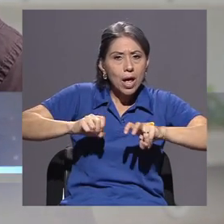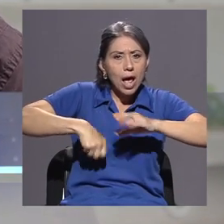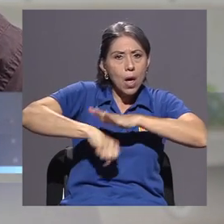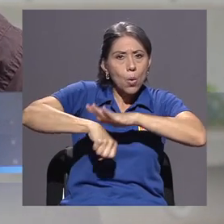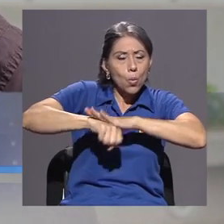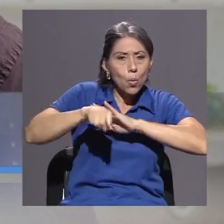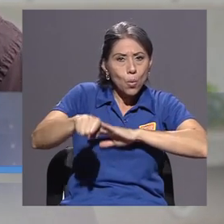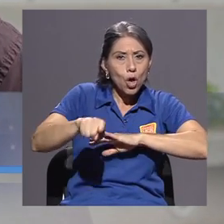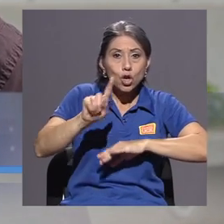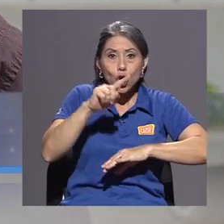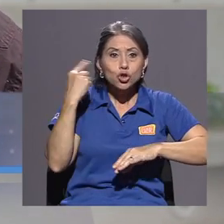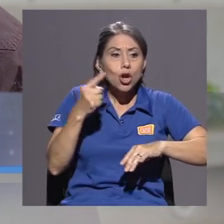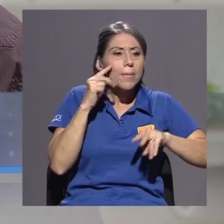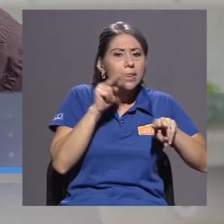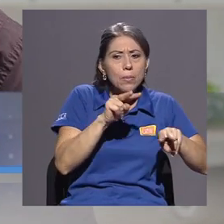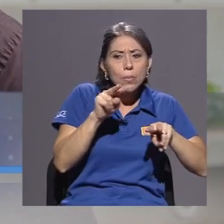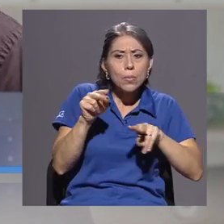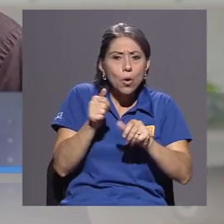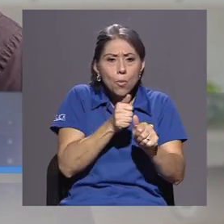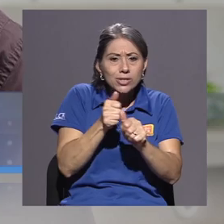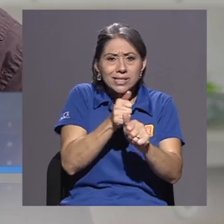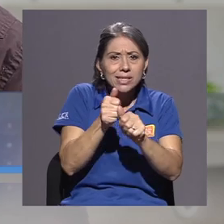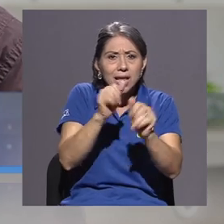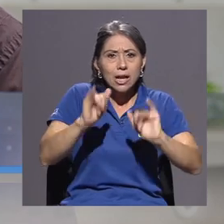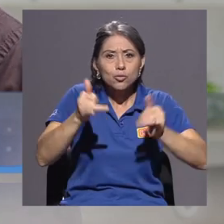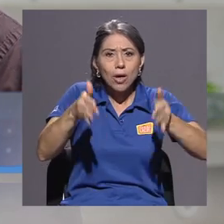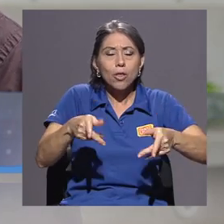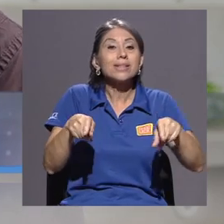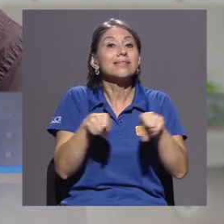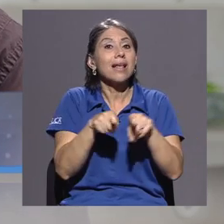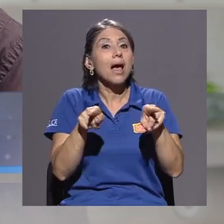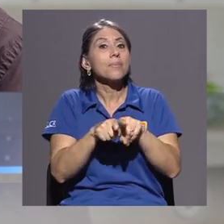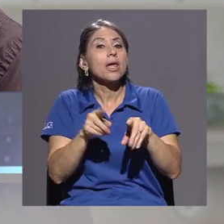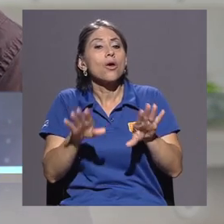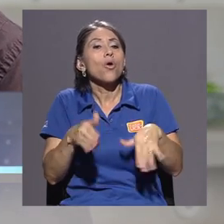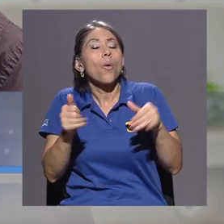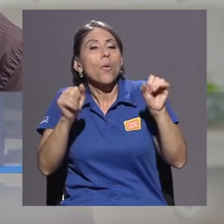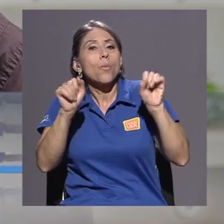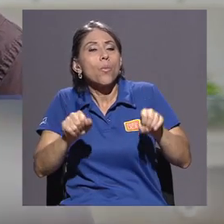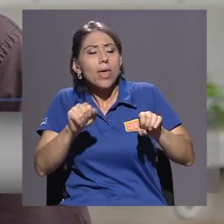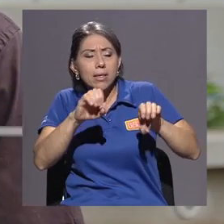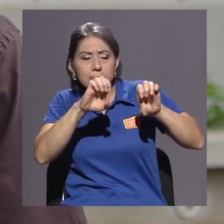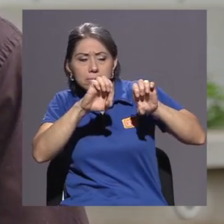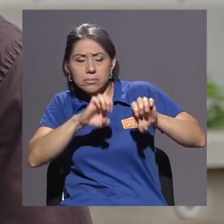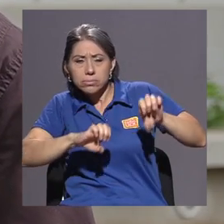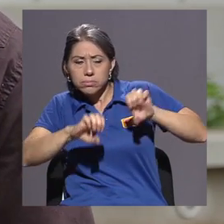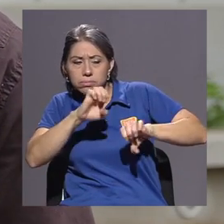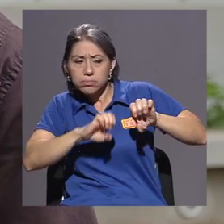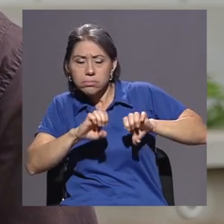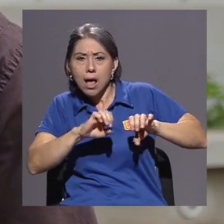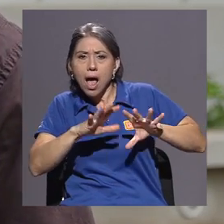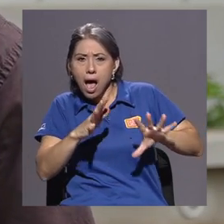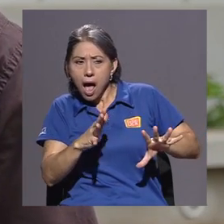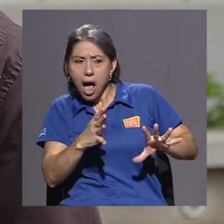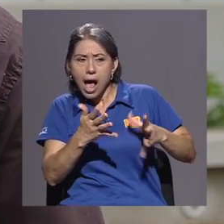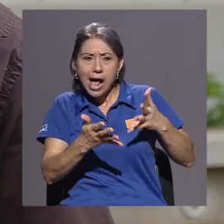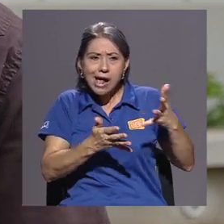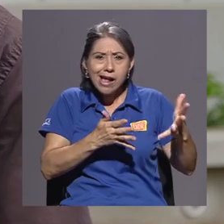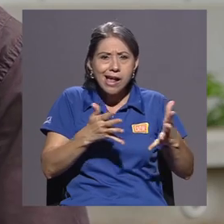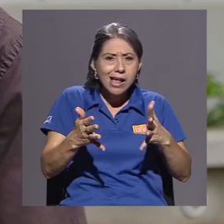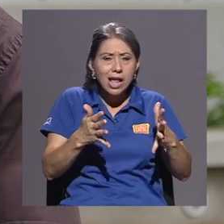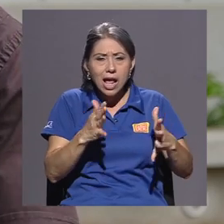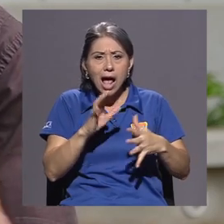algoritmo que sigue a los jugadores, sino también herramientas para avaliar el algoritmo, herramientas para anotar lo que son las posiciones.